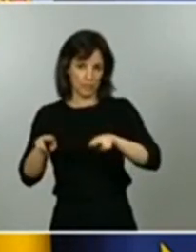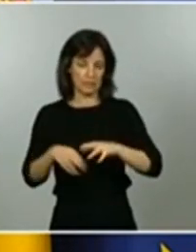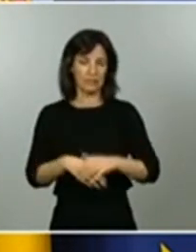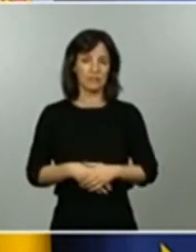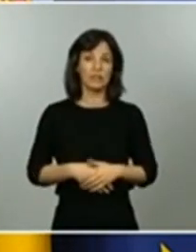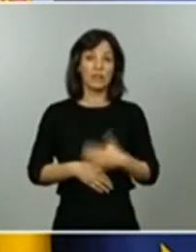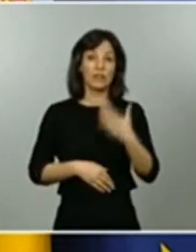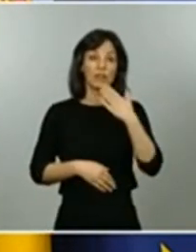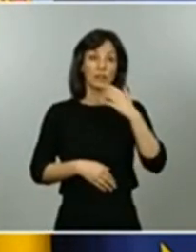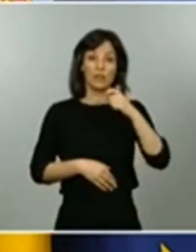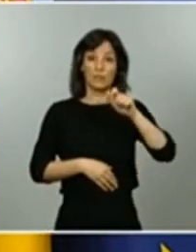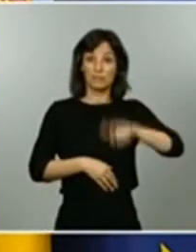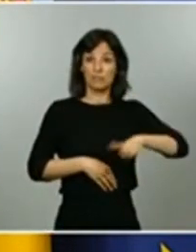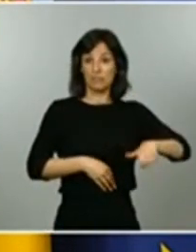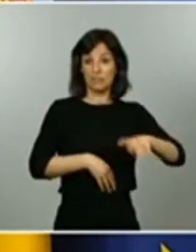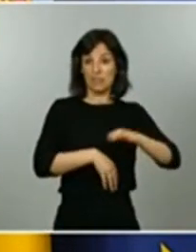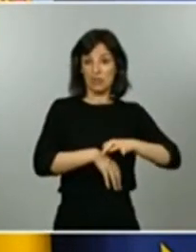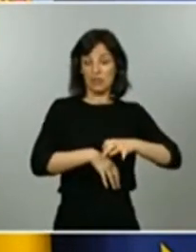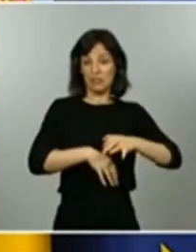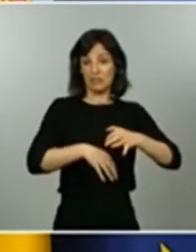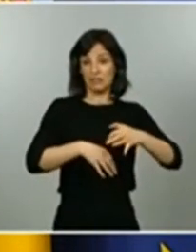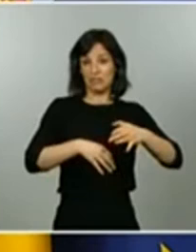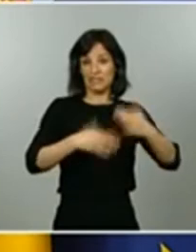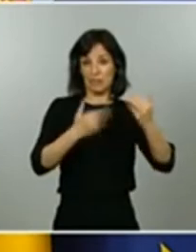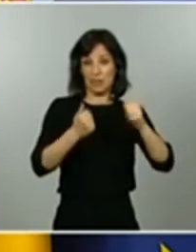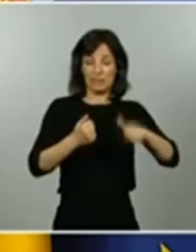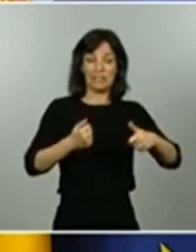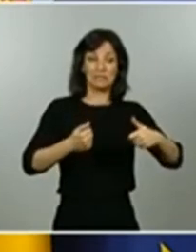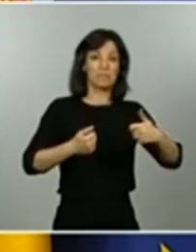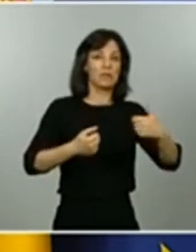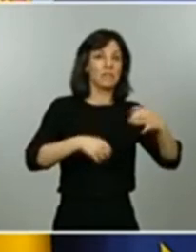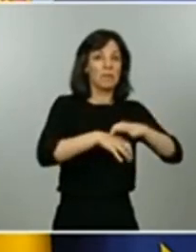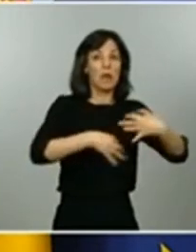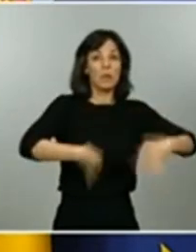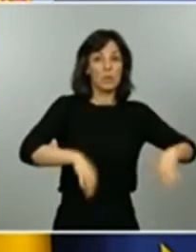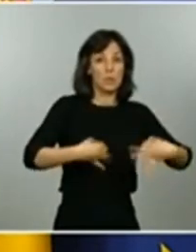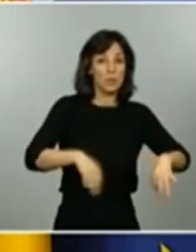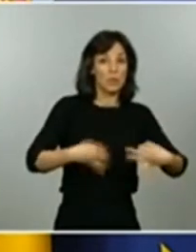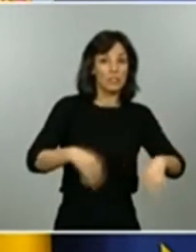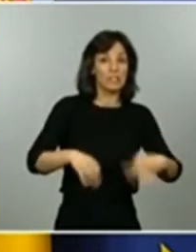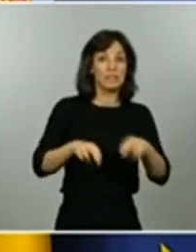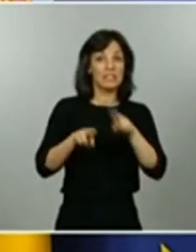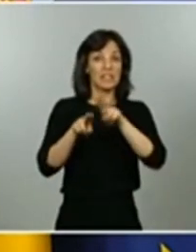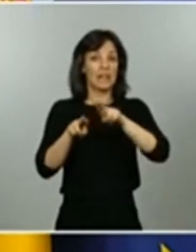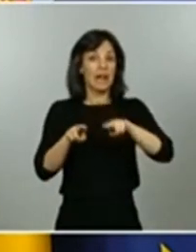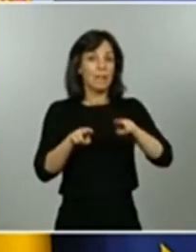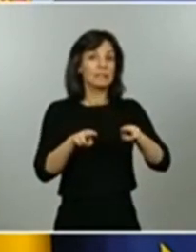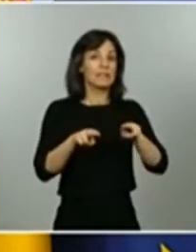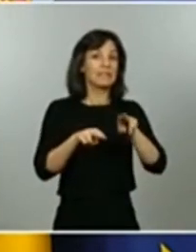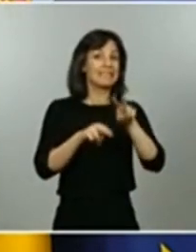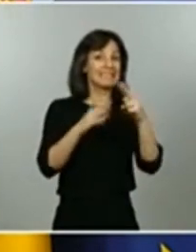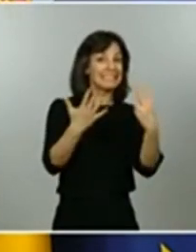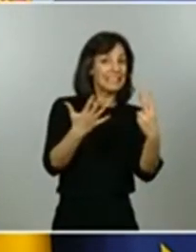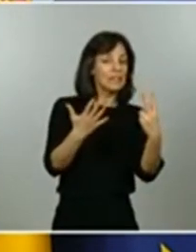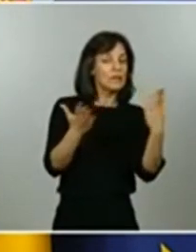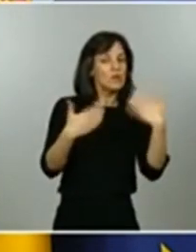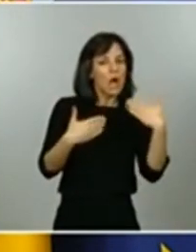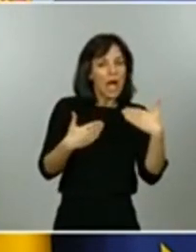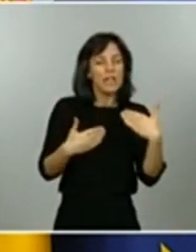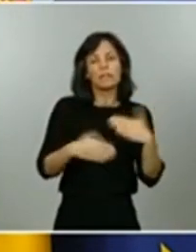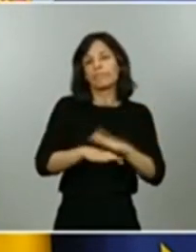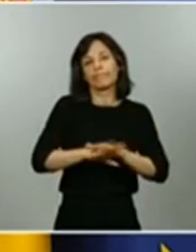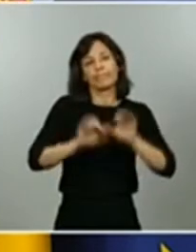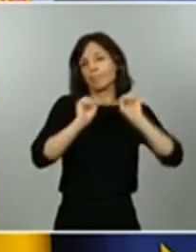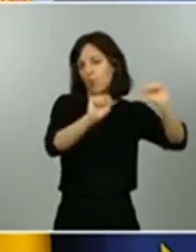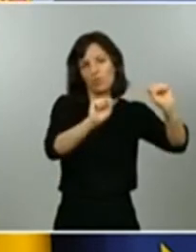por 10.000 habitantes no se pasaba a discutir la solicitud. Es cierto que